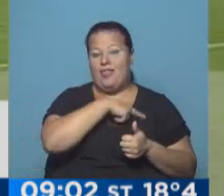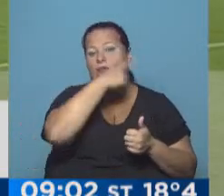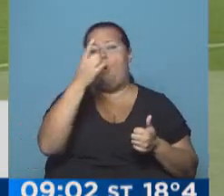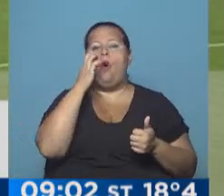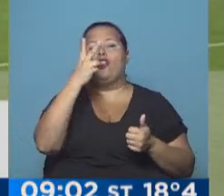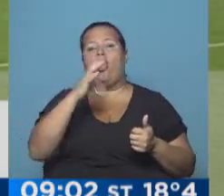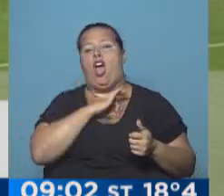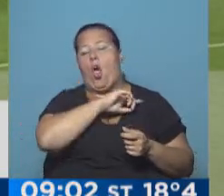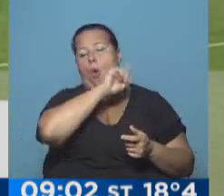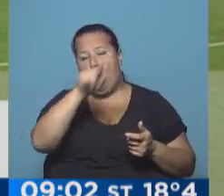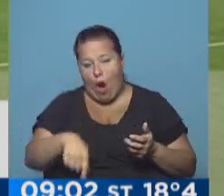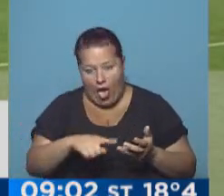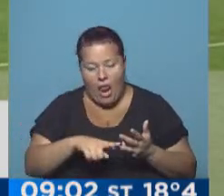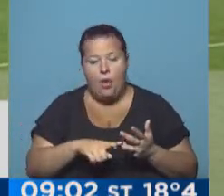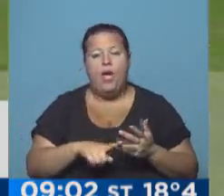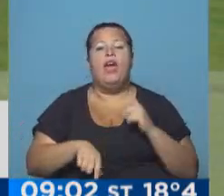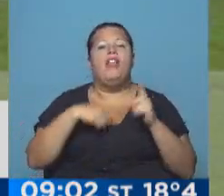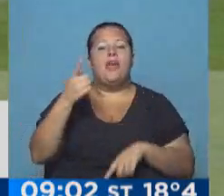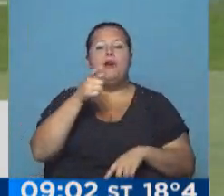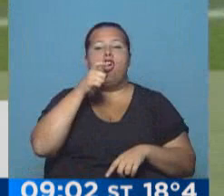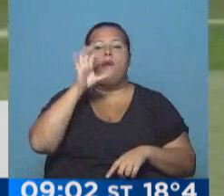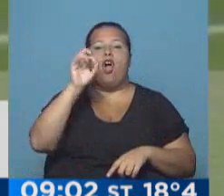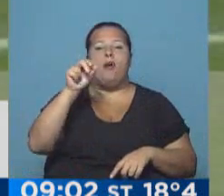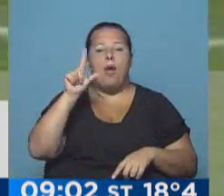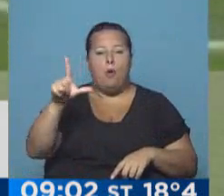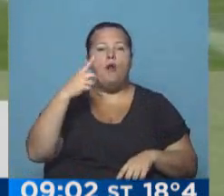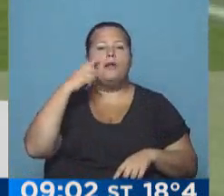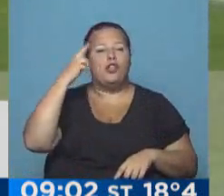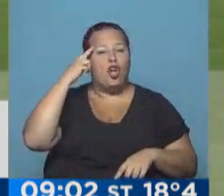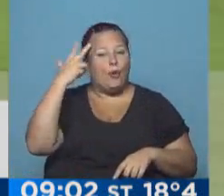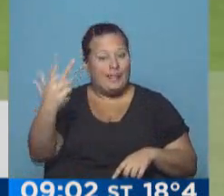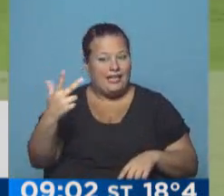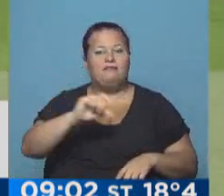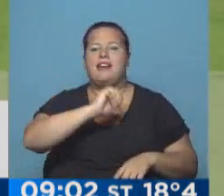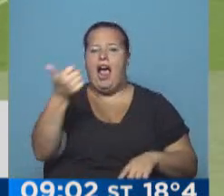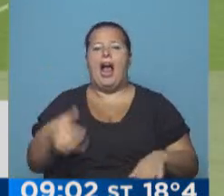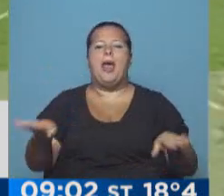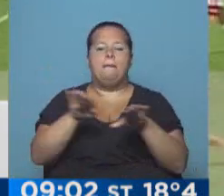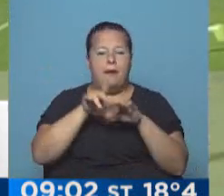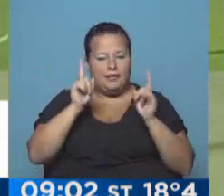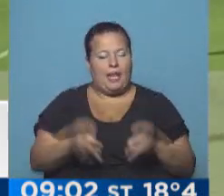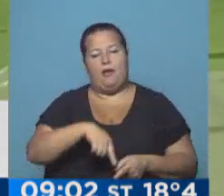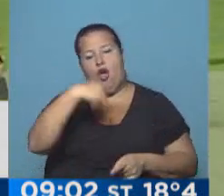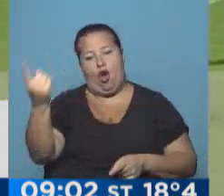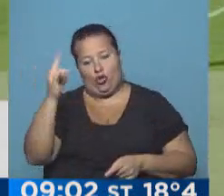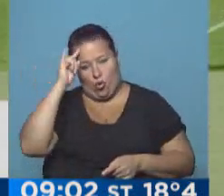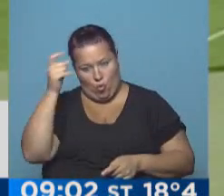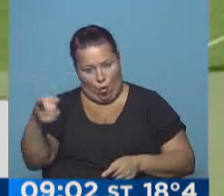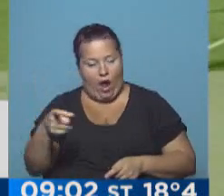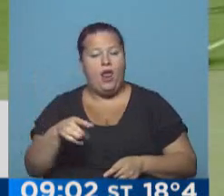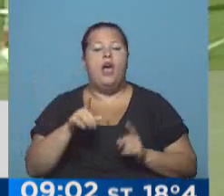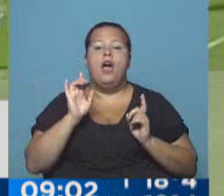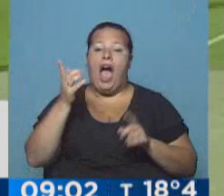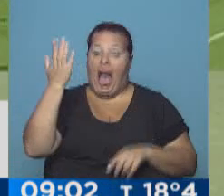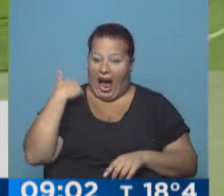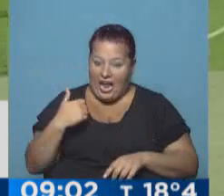42 años que nombramos, y después por Copa con Mebol en 1993, con triunfo y empate también del equipo aurinegro, que